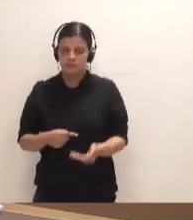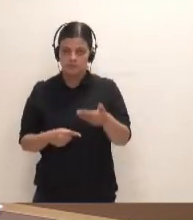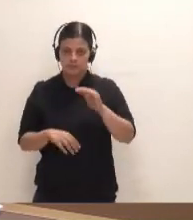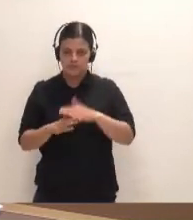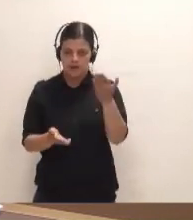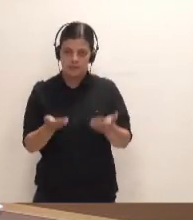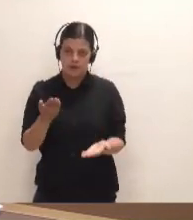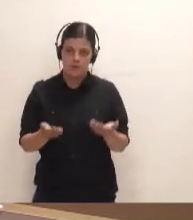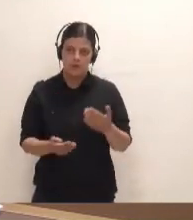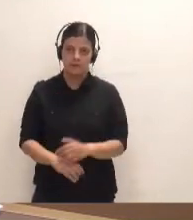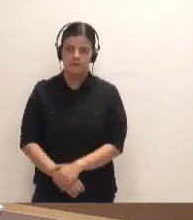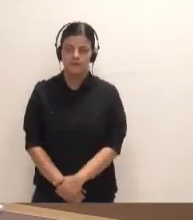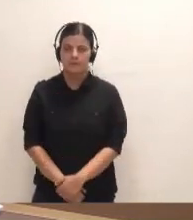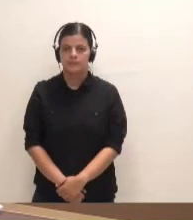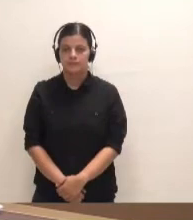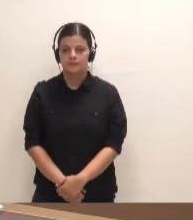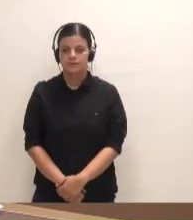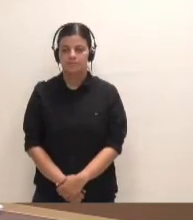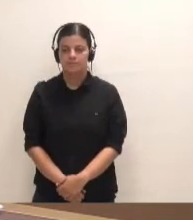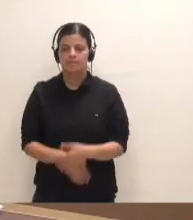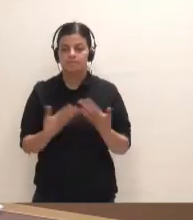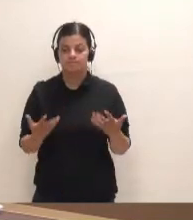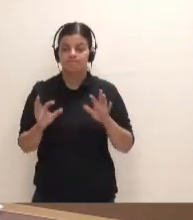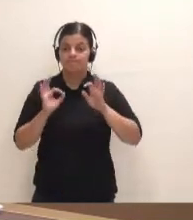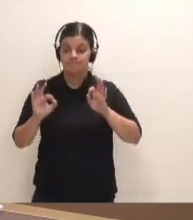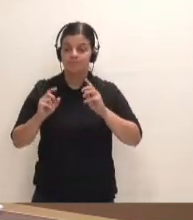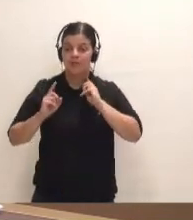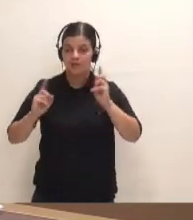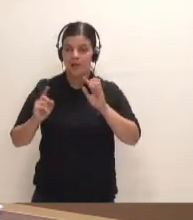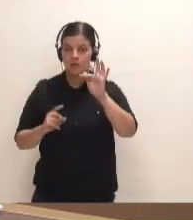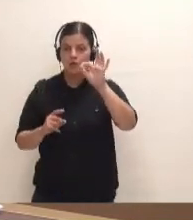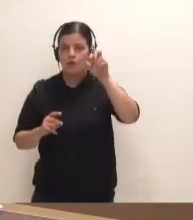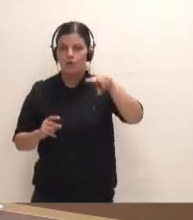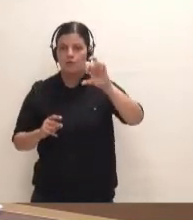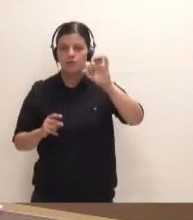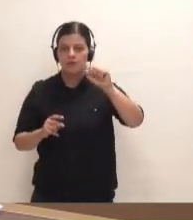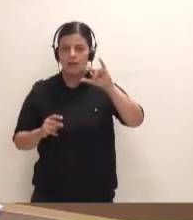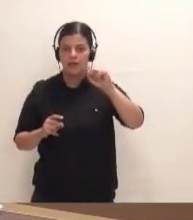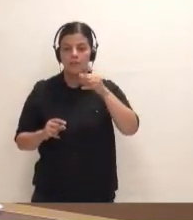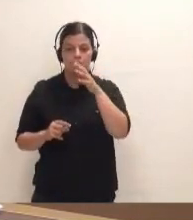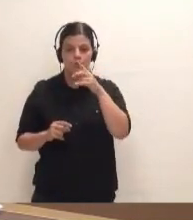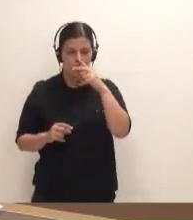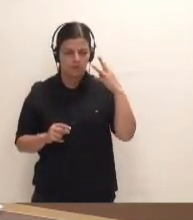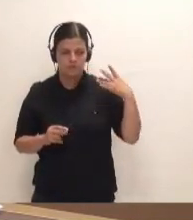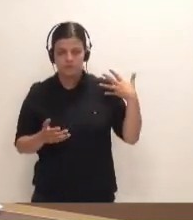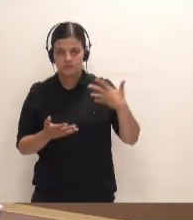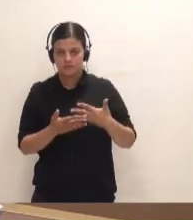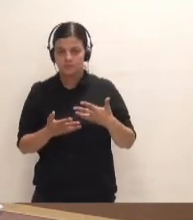evaluar. Y en concreto, en el caso de Fonsalía, porque en los últimos años se han producido